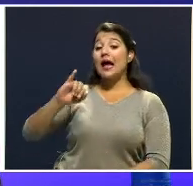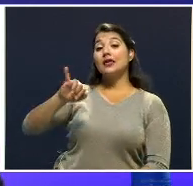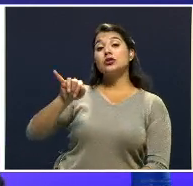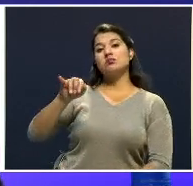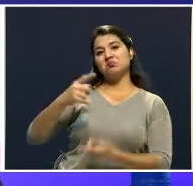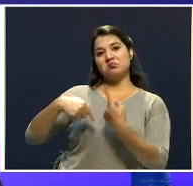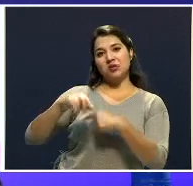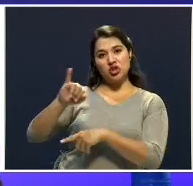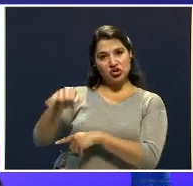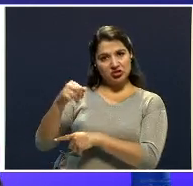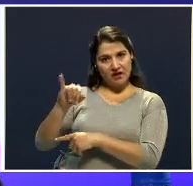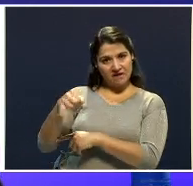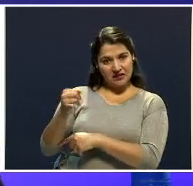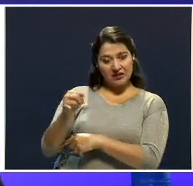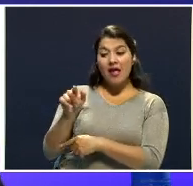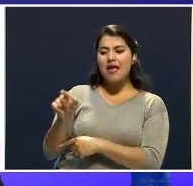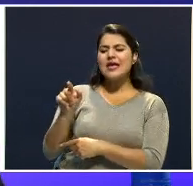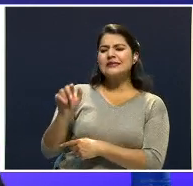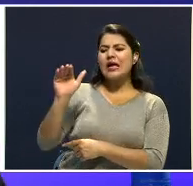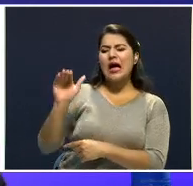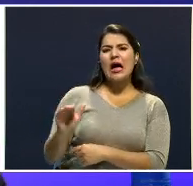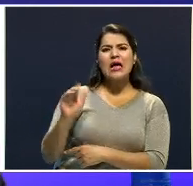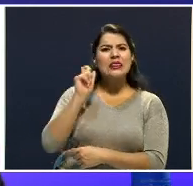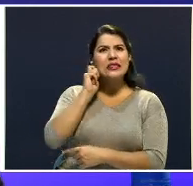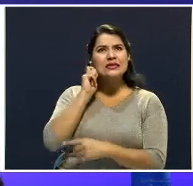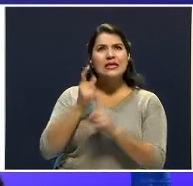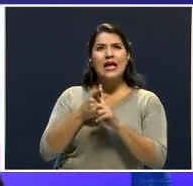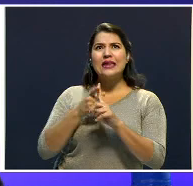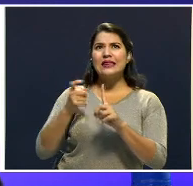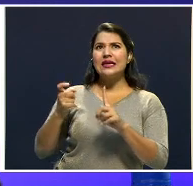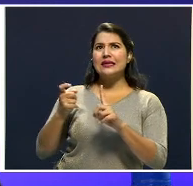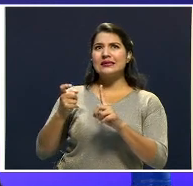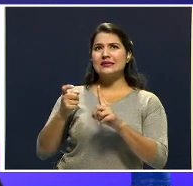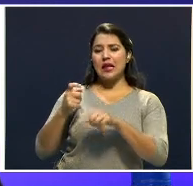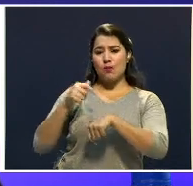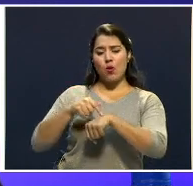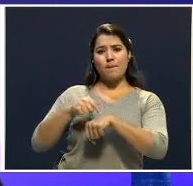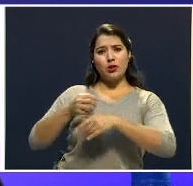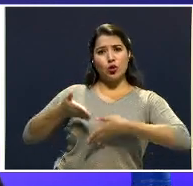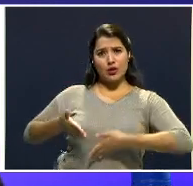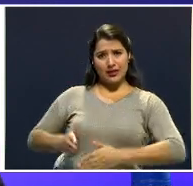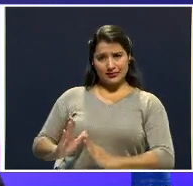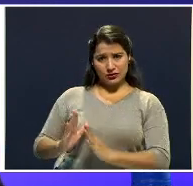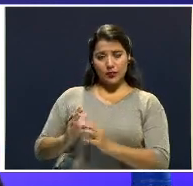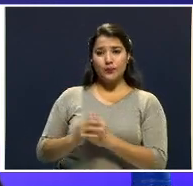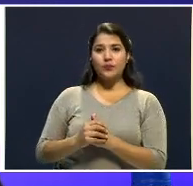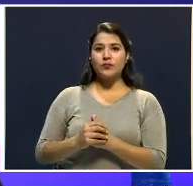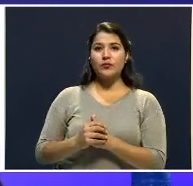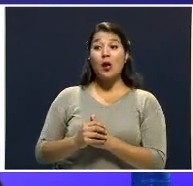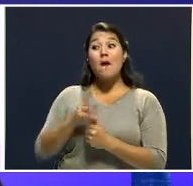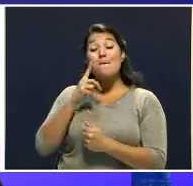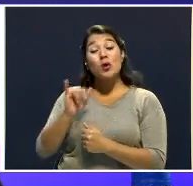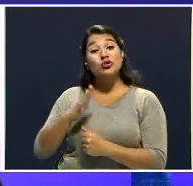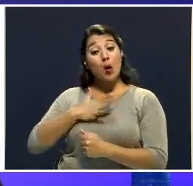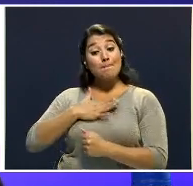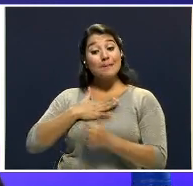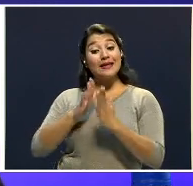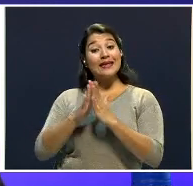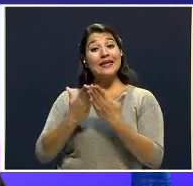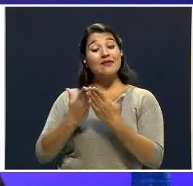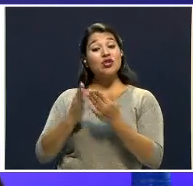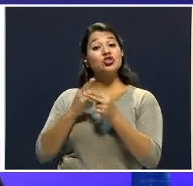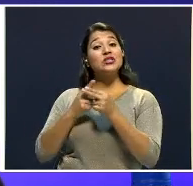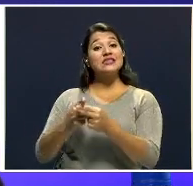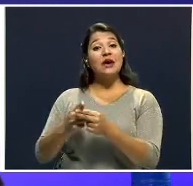que desde que nació, don Ernesto, por eso el libro se llama La Niña Olvidada. Ya desde que nace